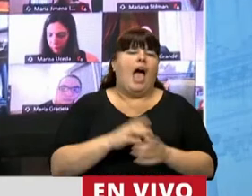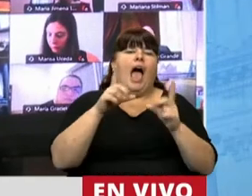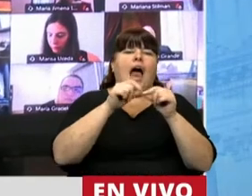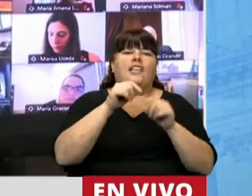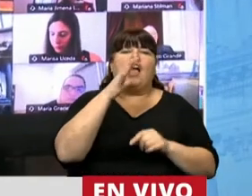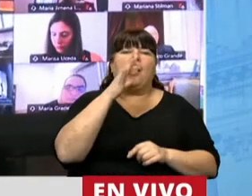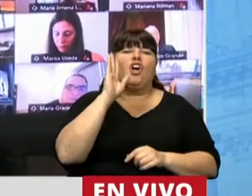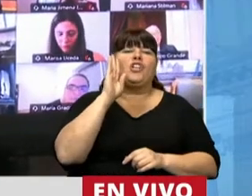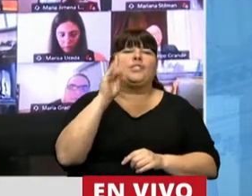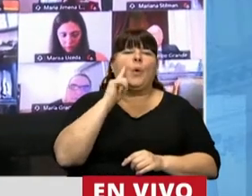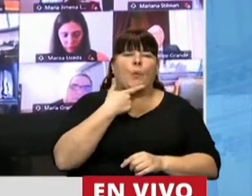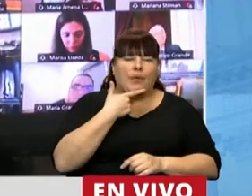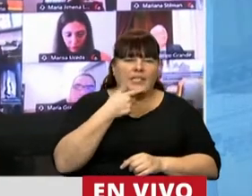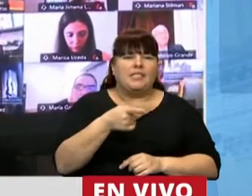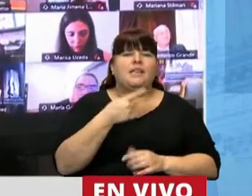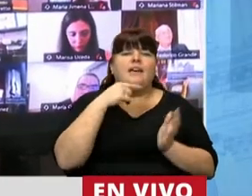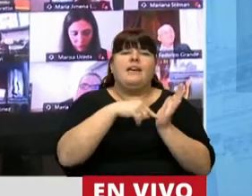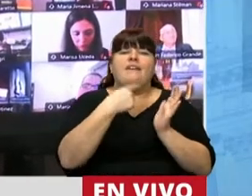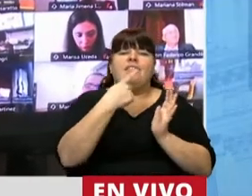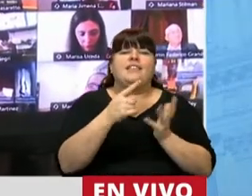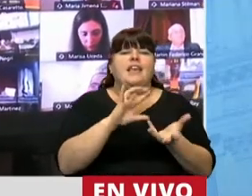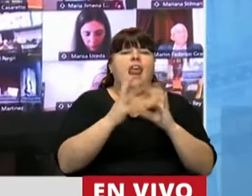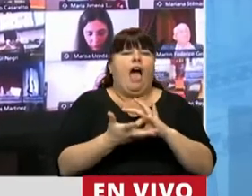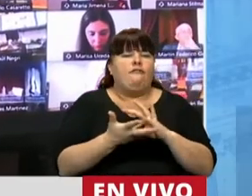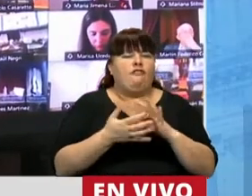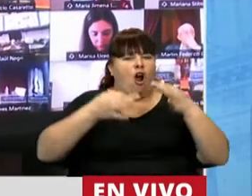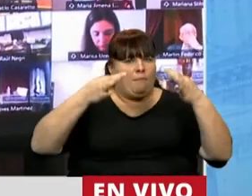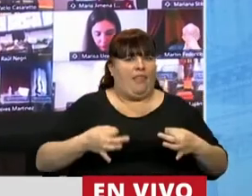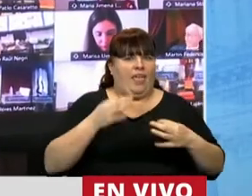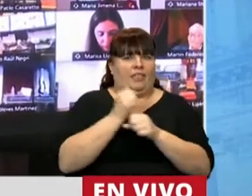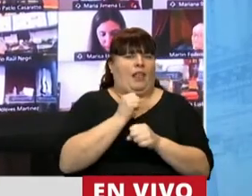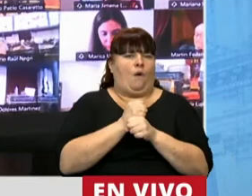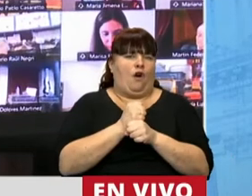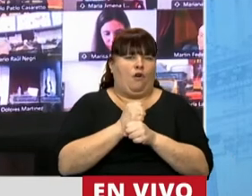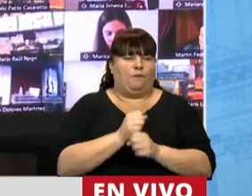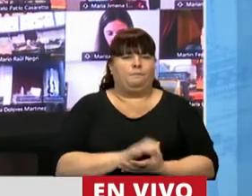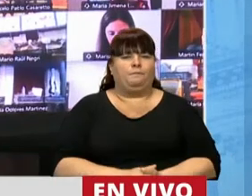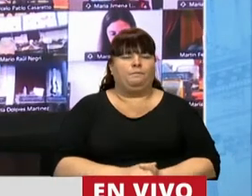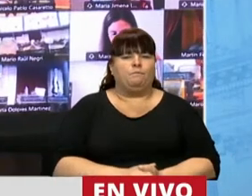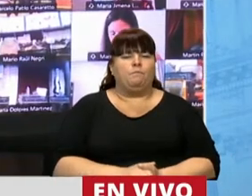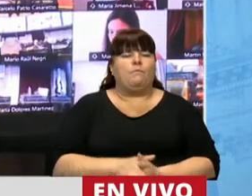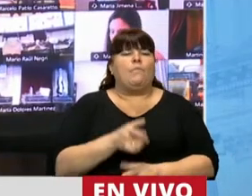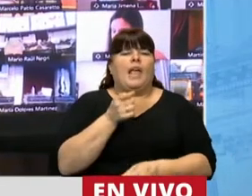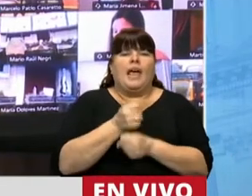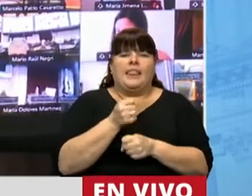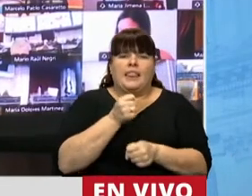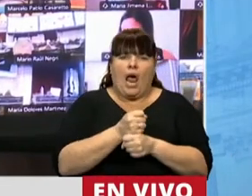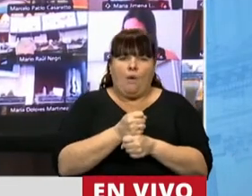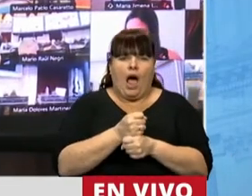el artículo 14 bis, en donde refiere a las condiciones dignas del trabajo. Un trabajo